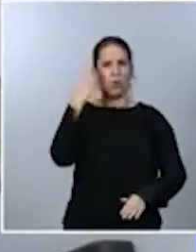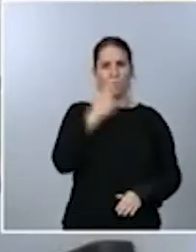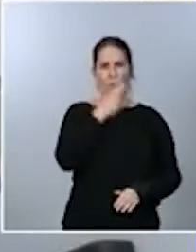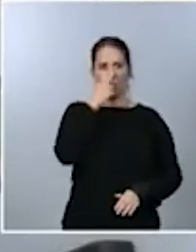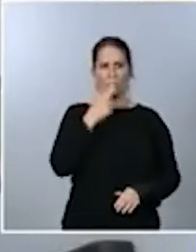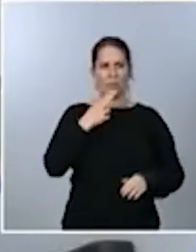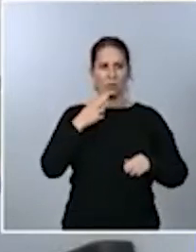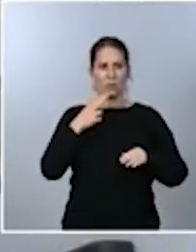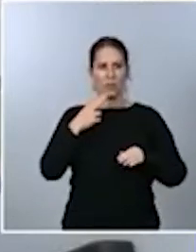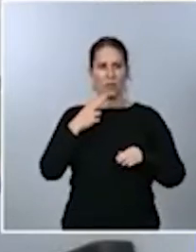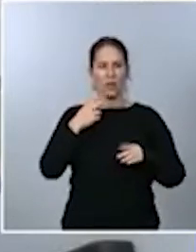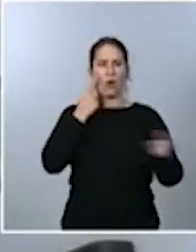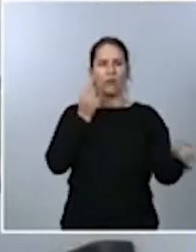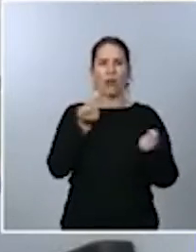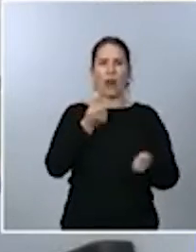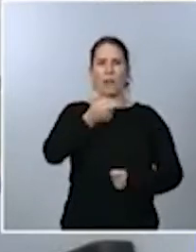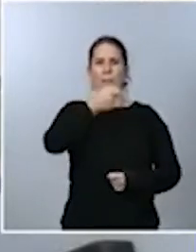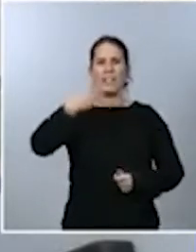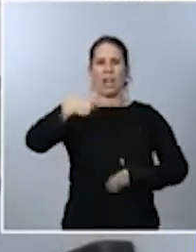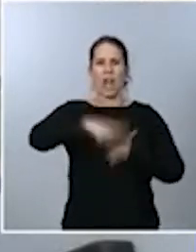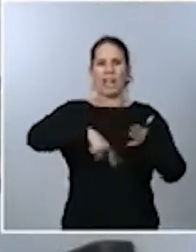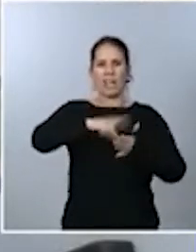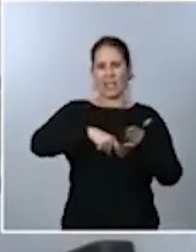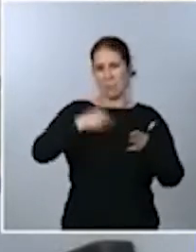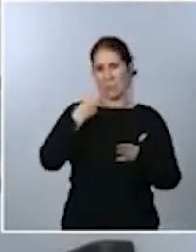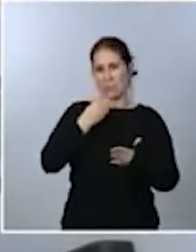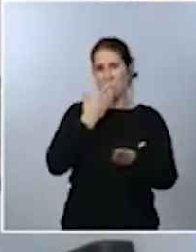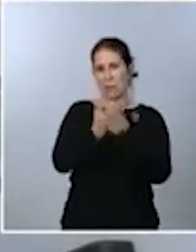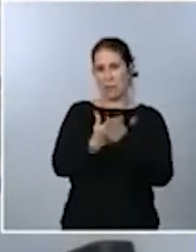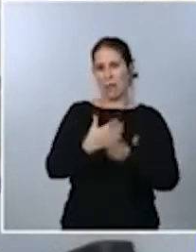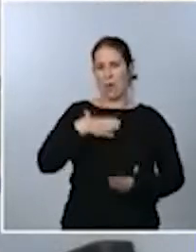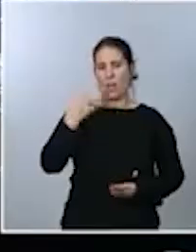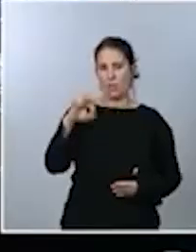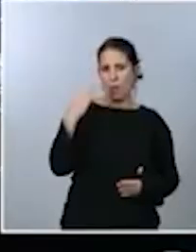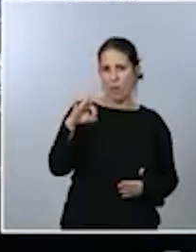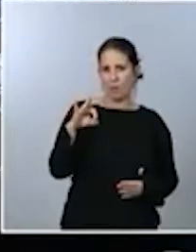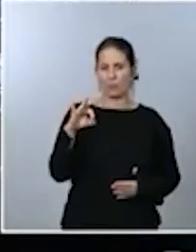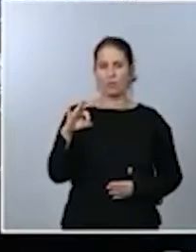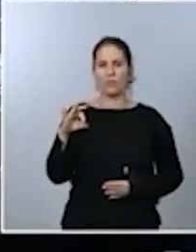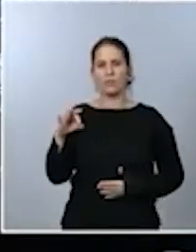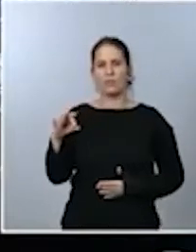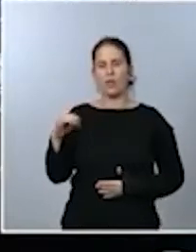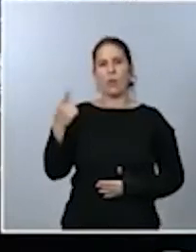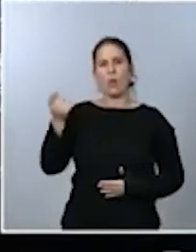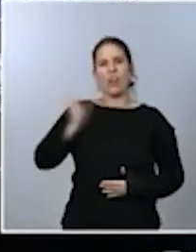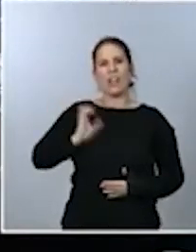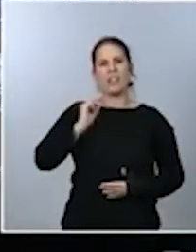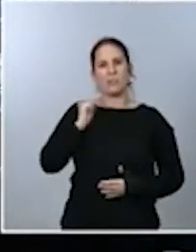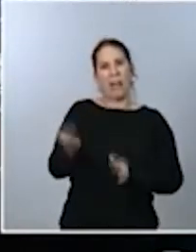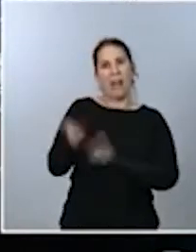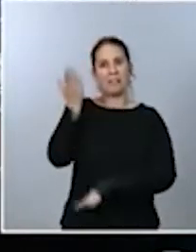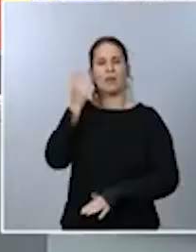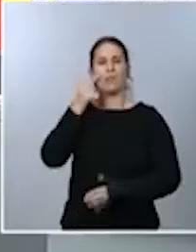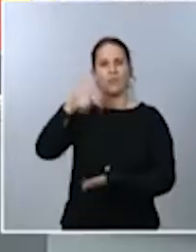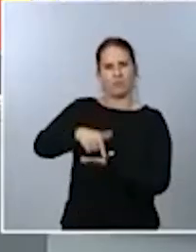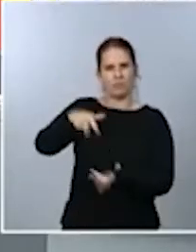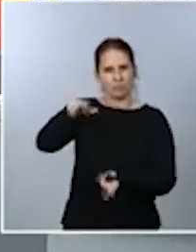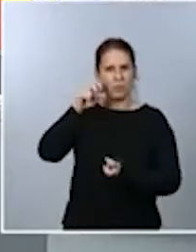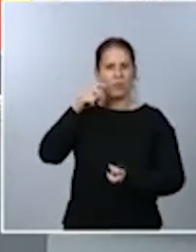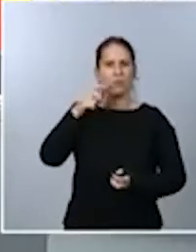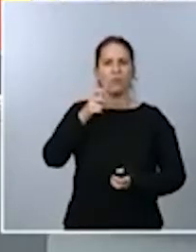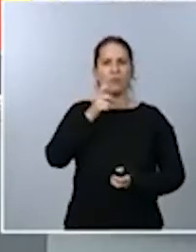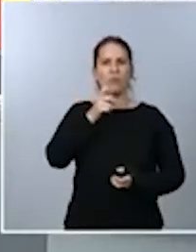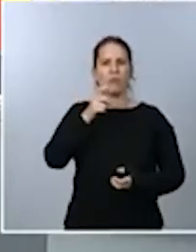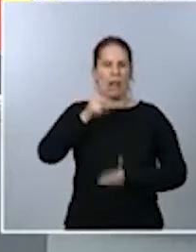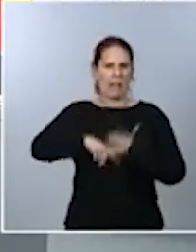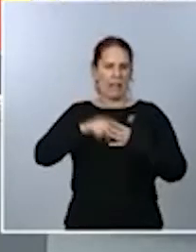pisos de los alquileres que está pidiendo Unidas Podemos, subida de las rentas altas? ¿Se está complicando la negociación? ¿En qué punto estamos? Y sobre